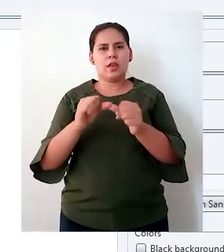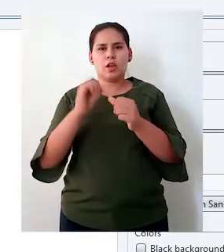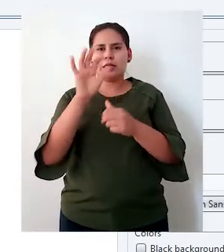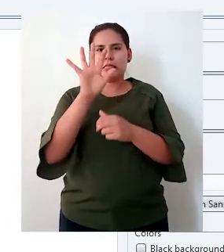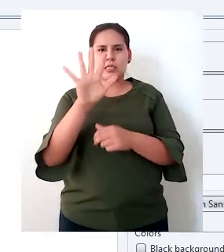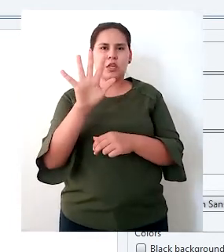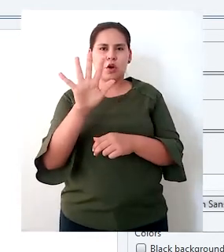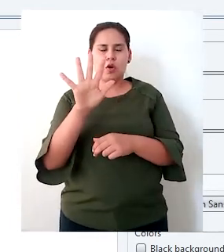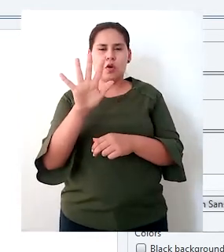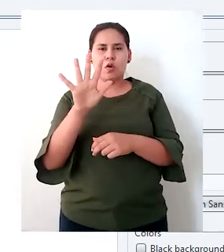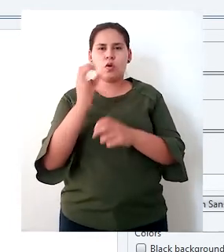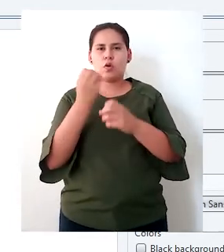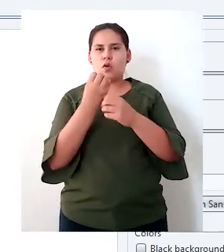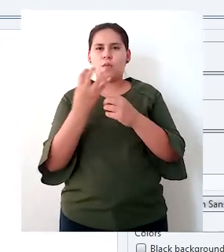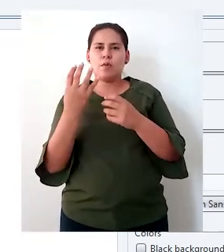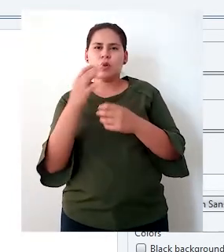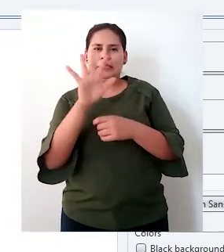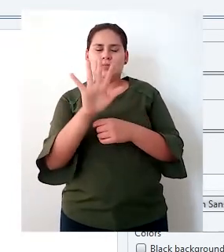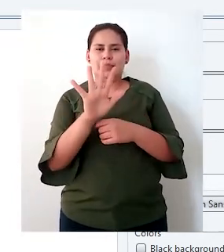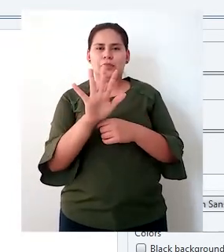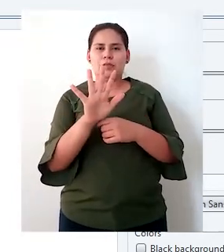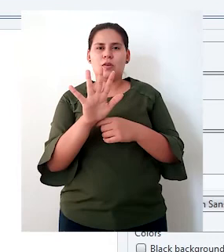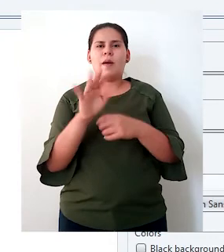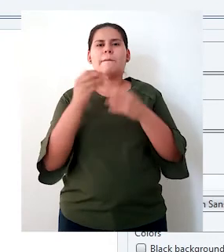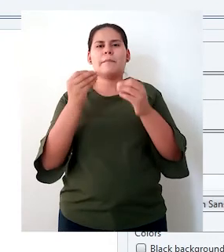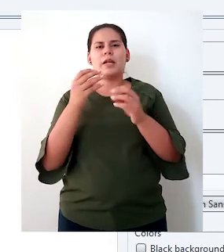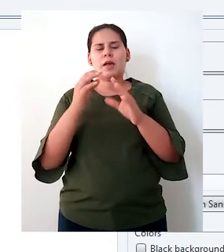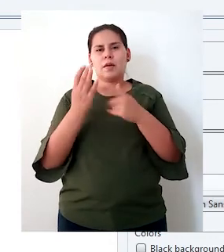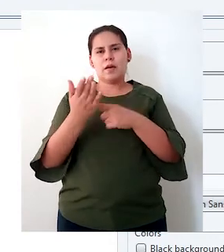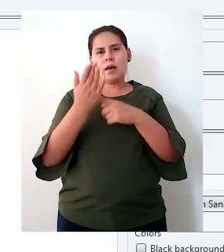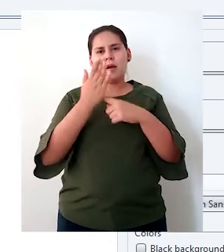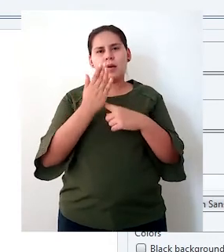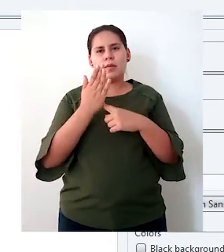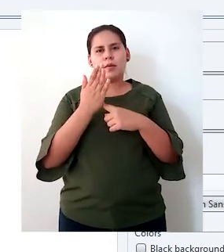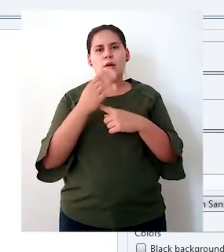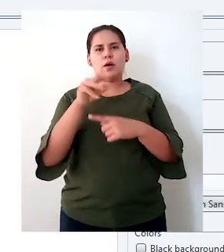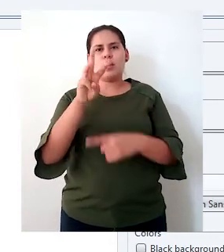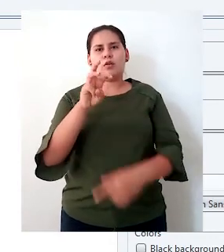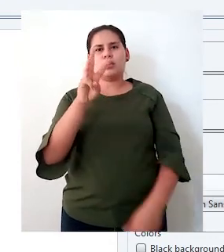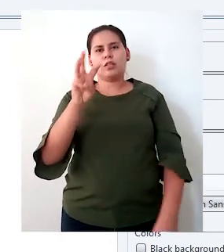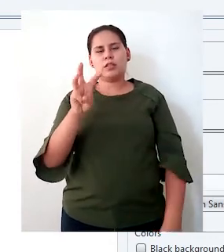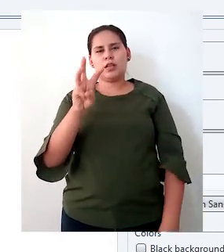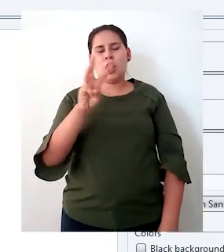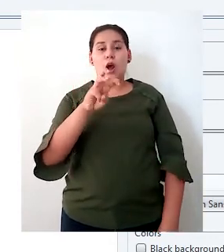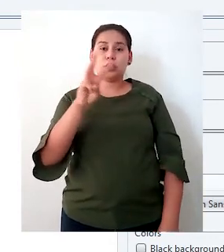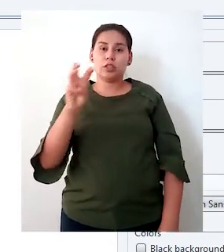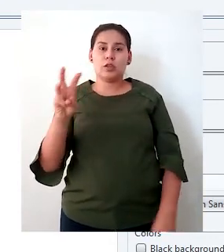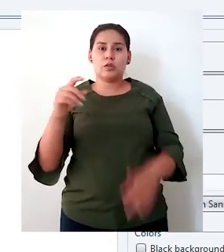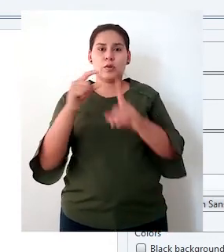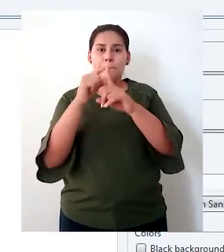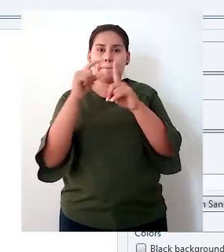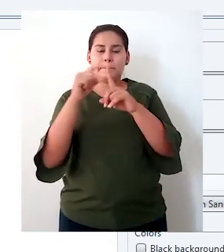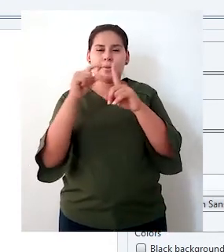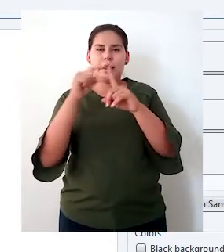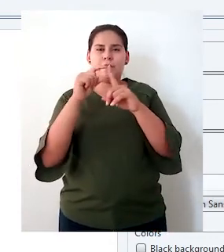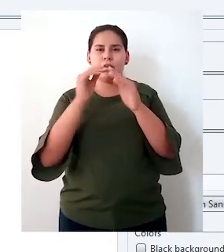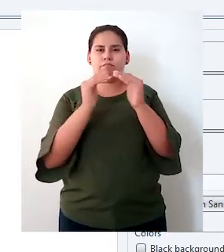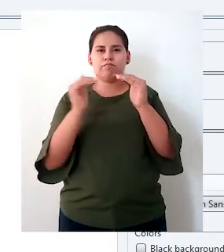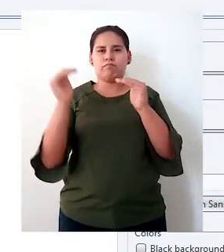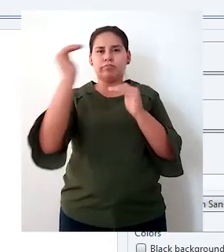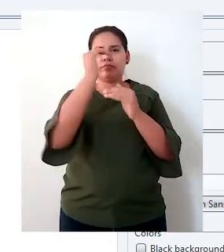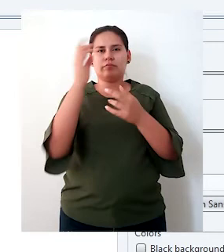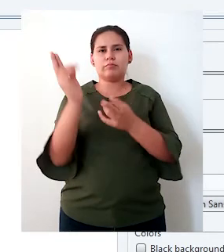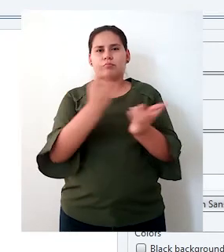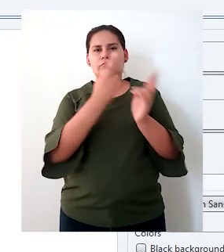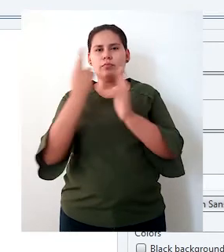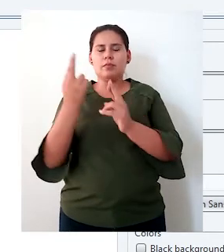concurrencia de 5, para que me aparezcan, perdón, 88 términos con mayor nivel de